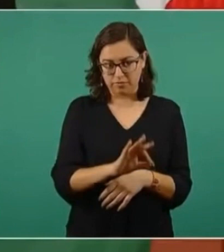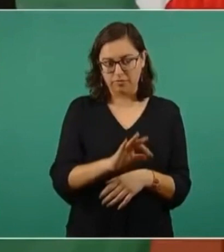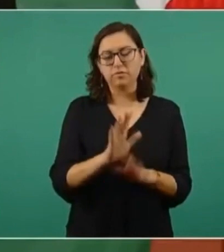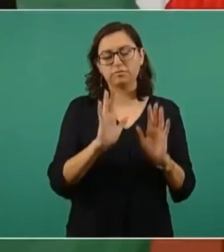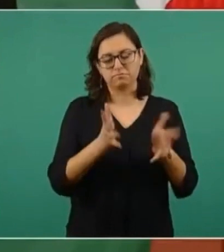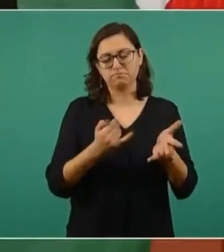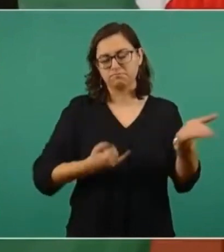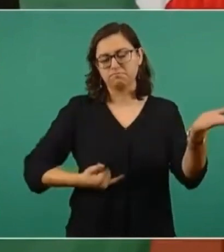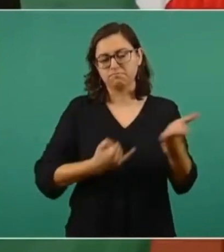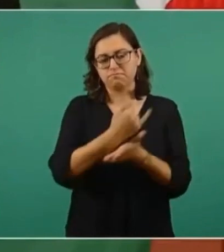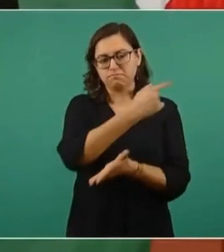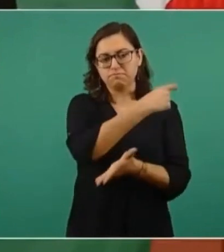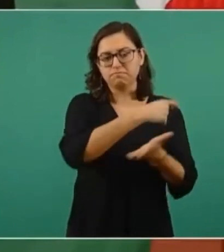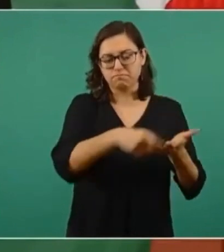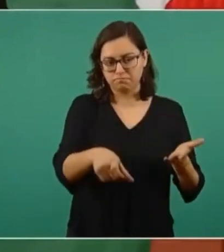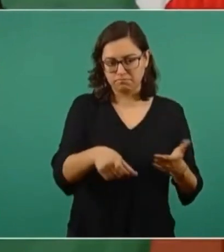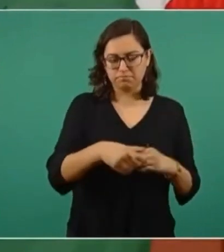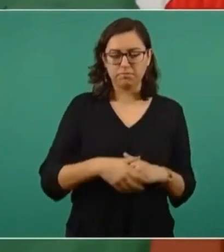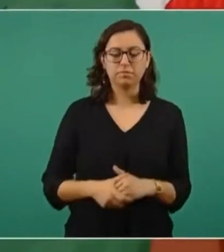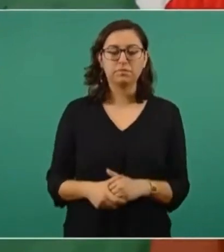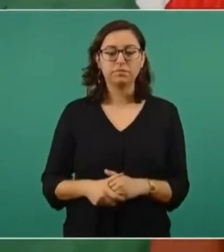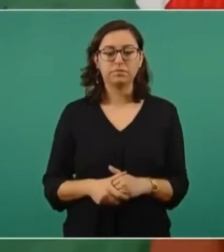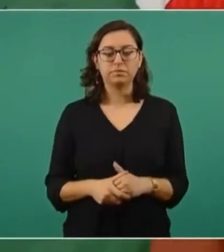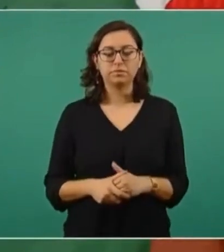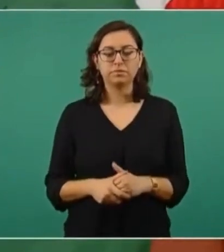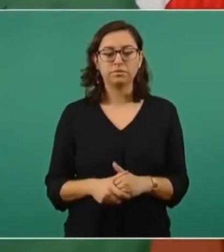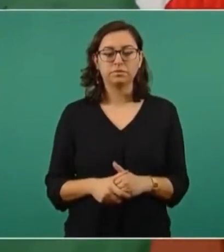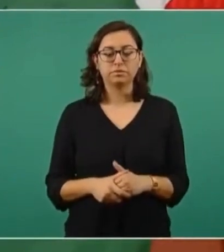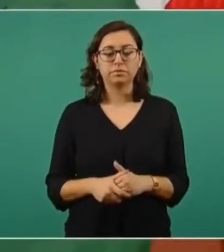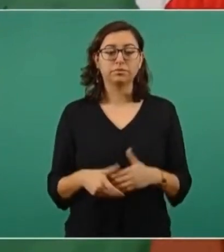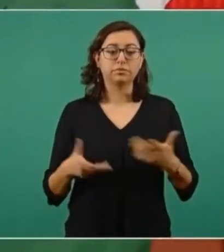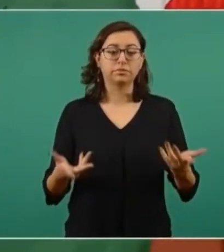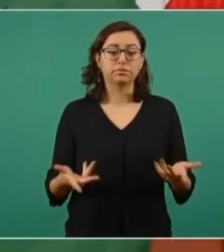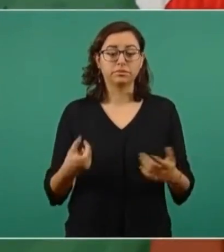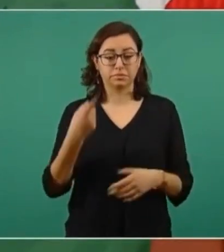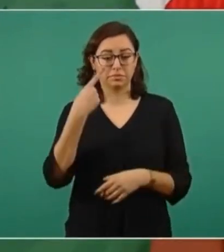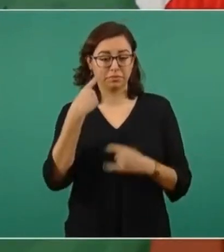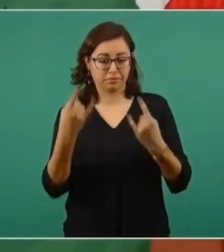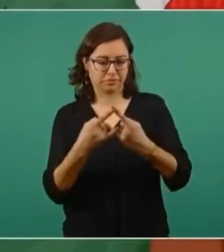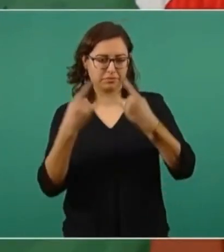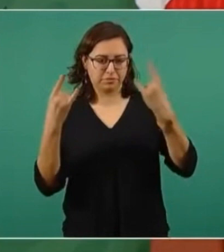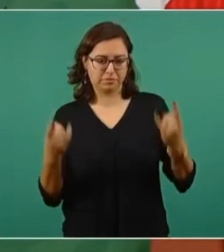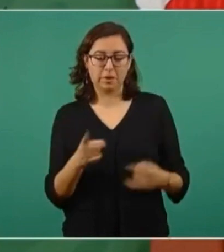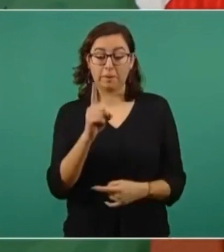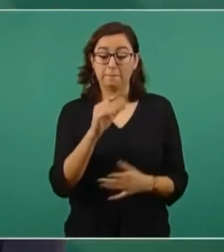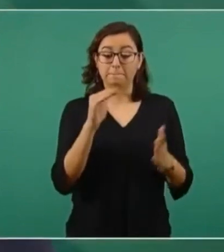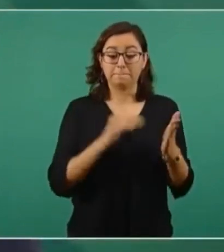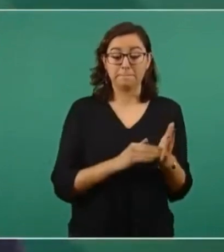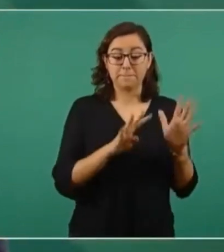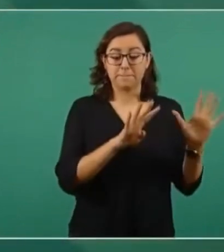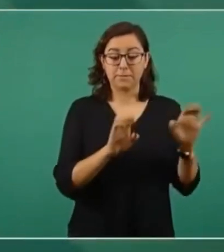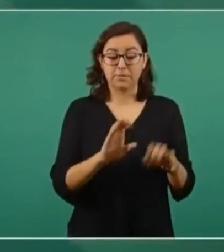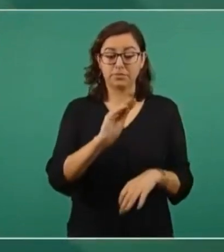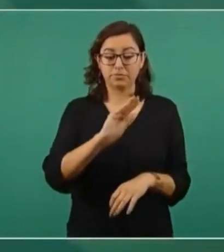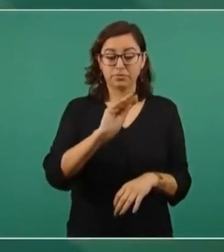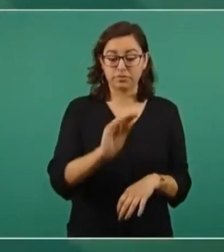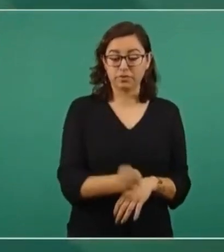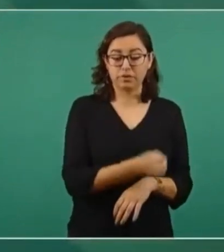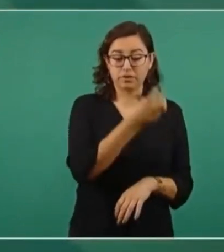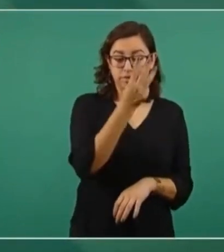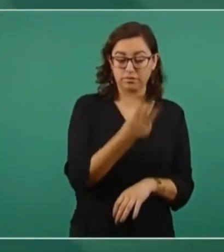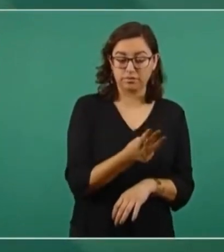A manera de recuento, diremos que en 1993 Pemex